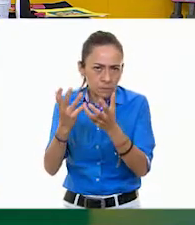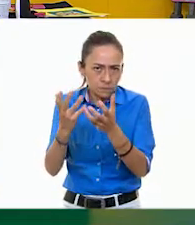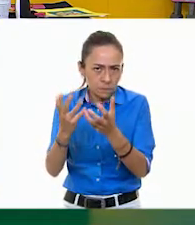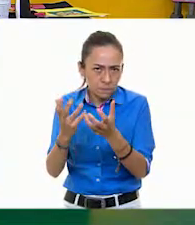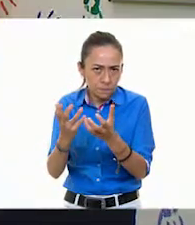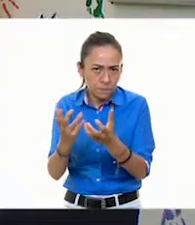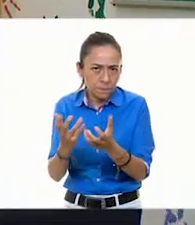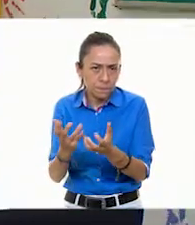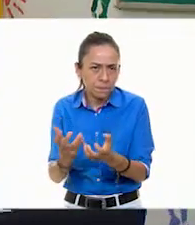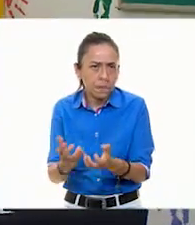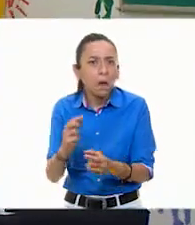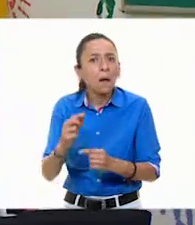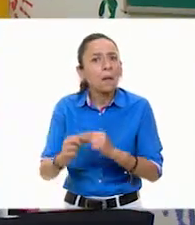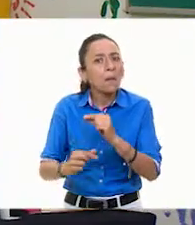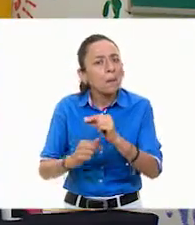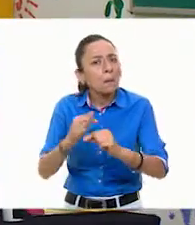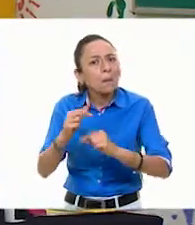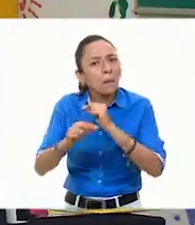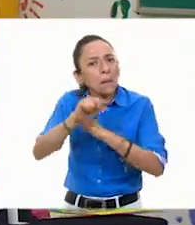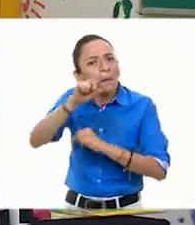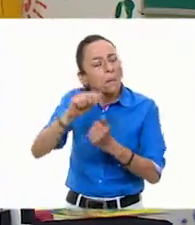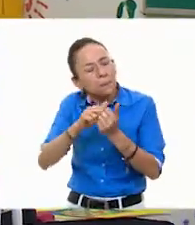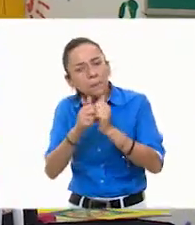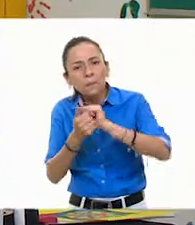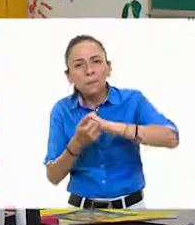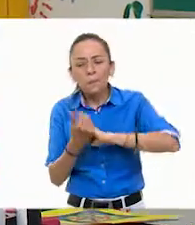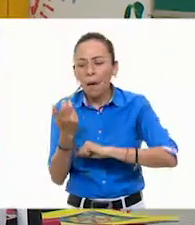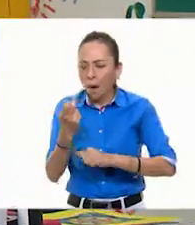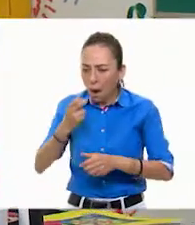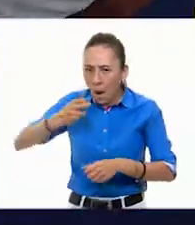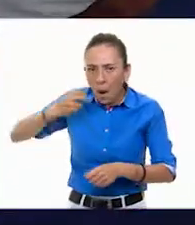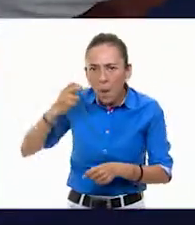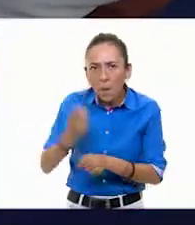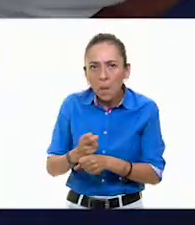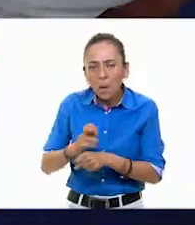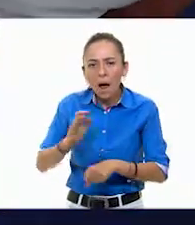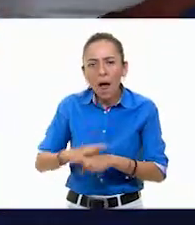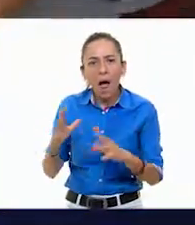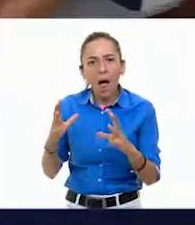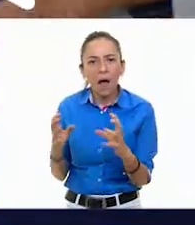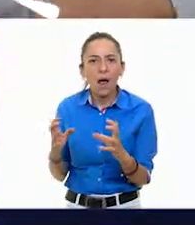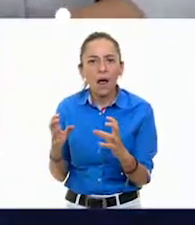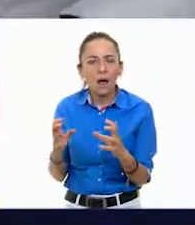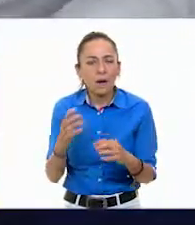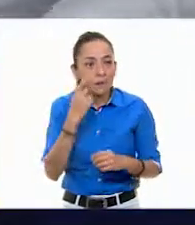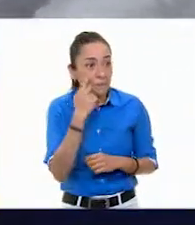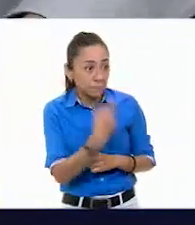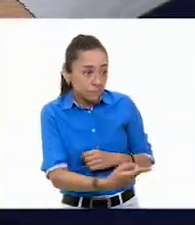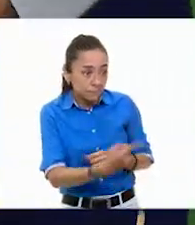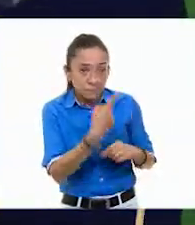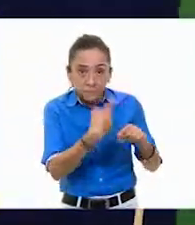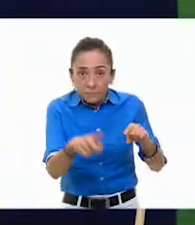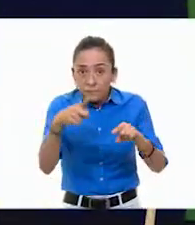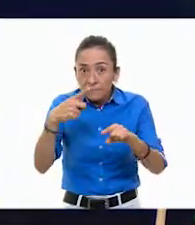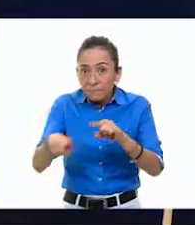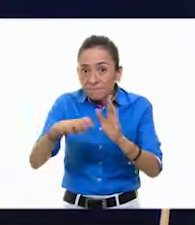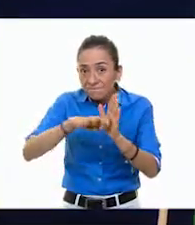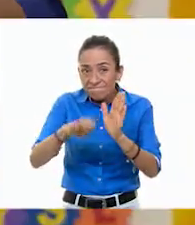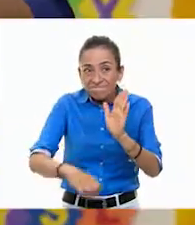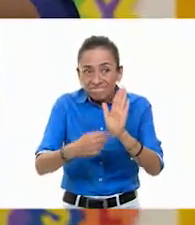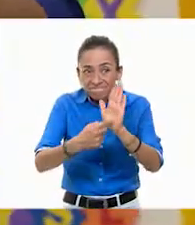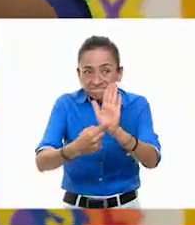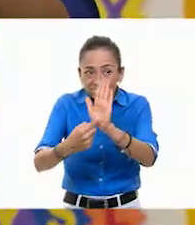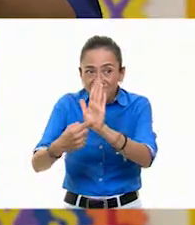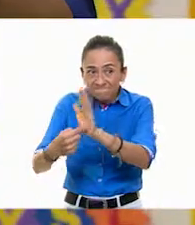ya se vuelve resistente el producto. Aquí tenemos otros ejemplos. tenemos muchos ejemplos más. Y